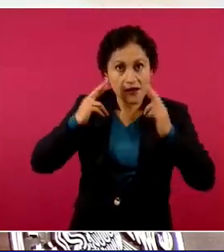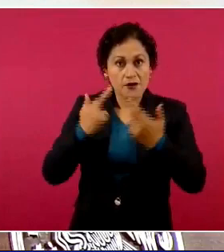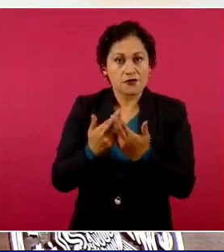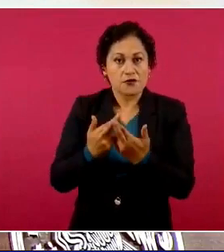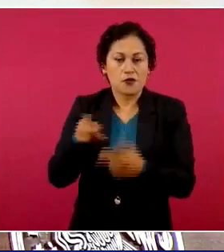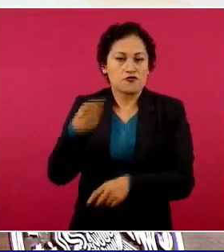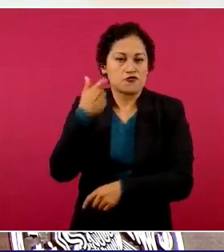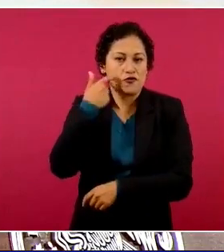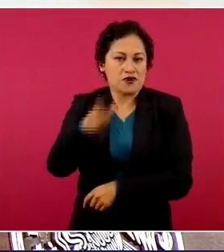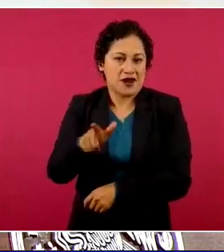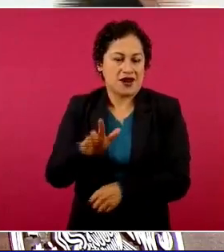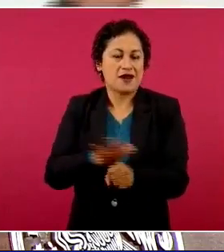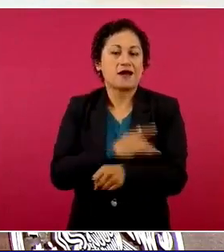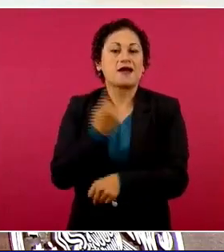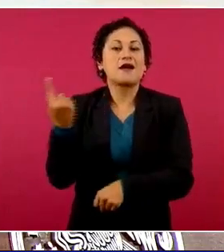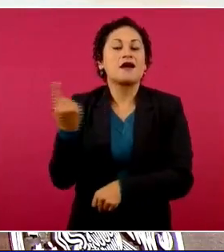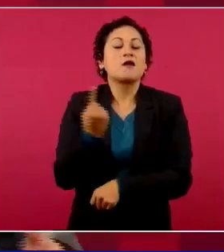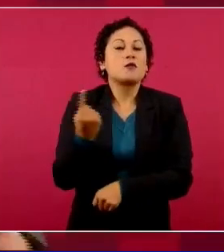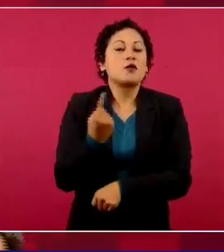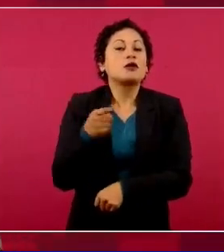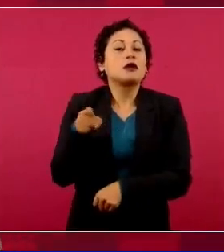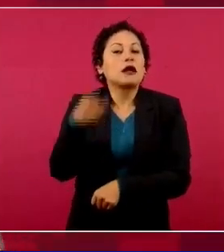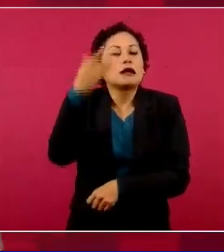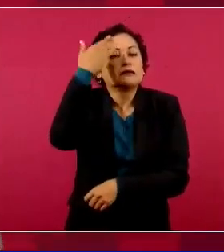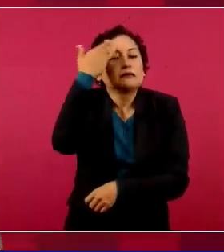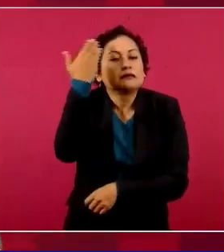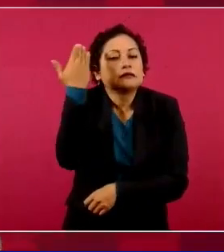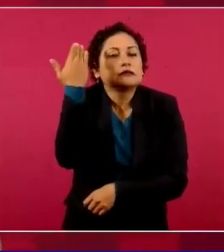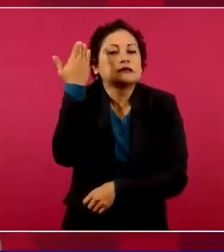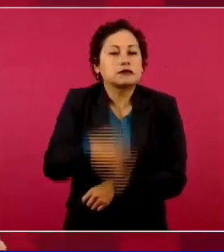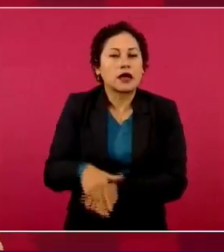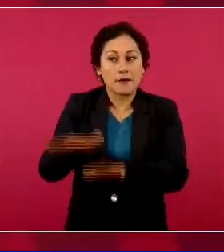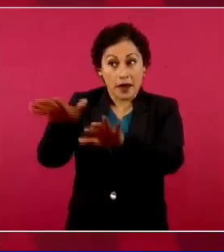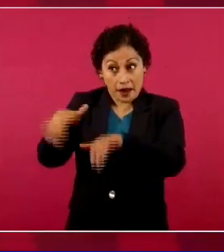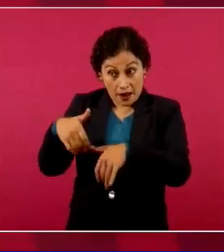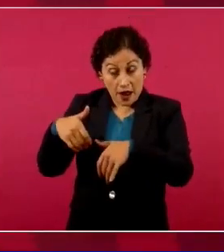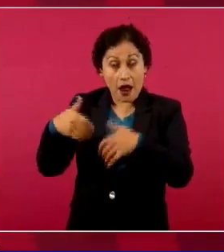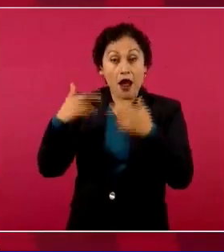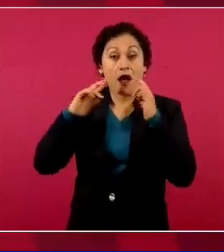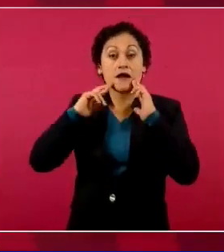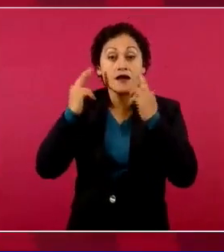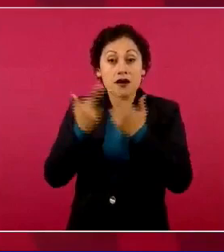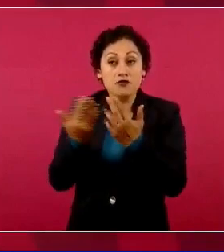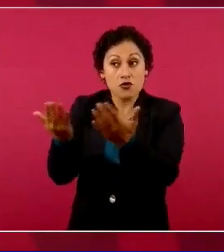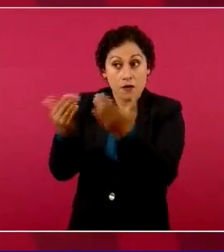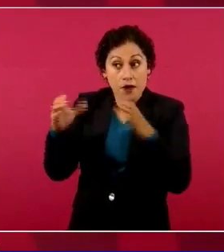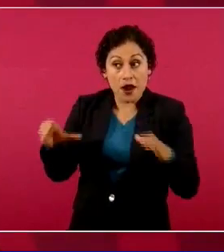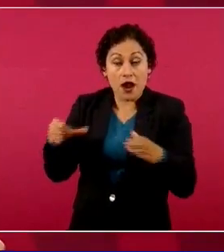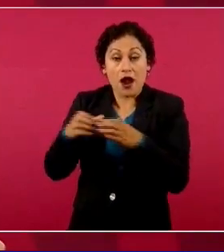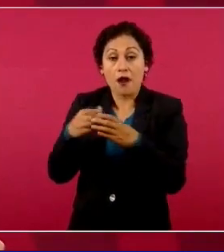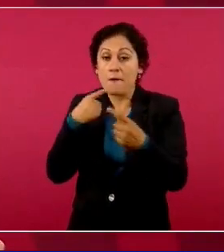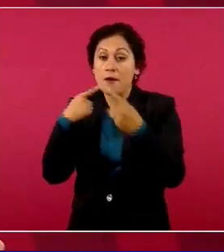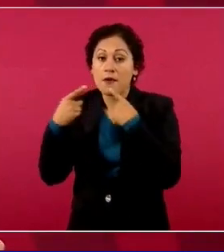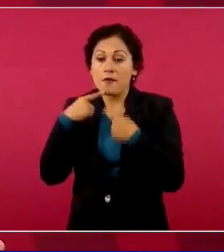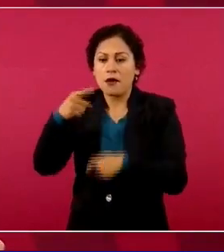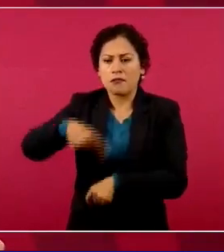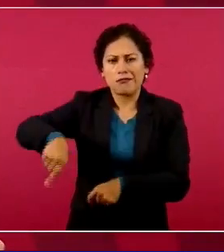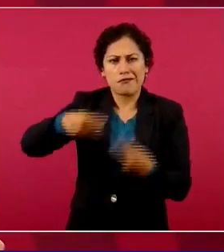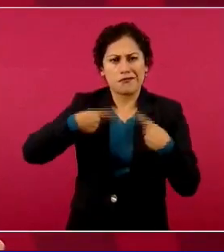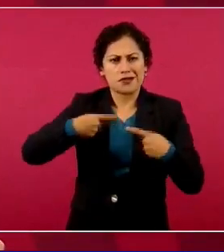a cabo la asamblea la gente va a aprobar que se autorice el paso del tren,